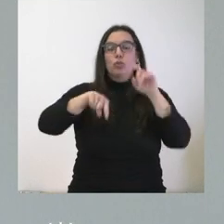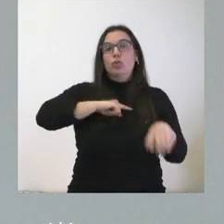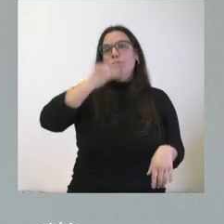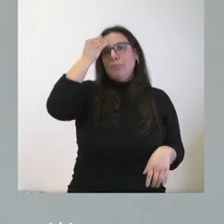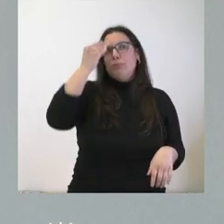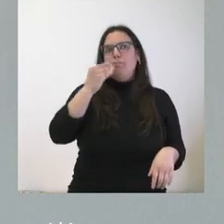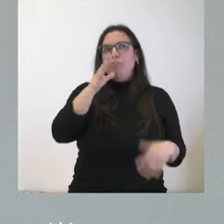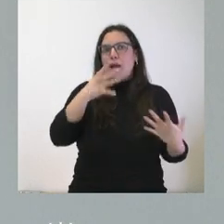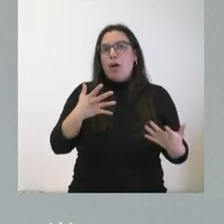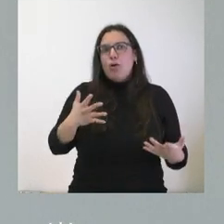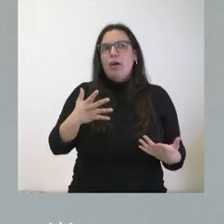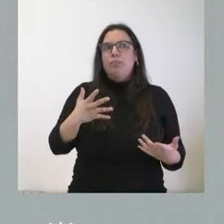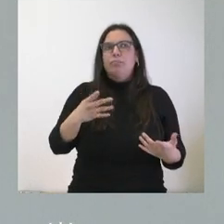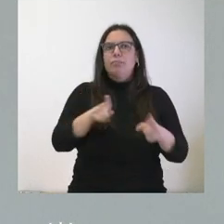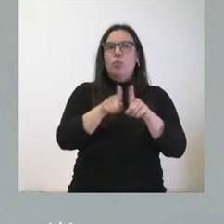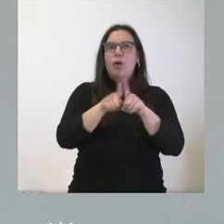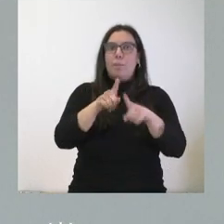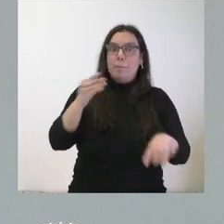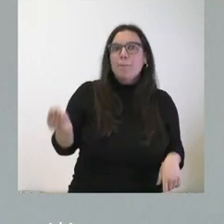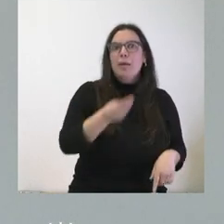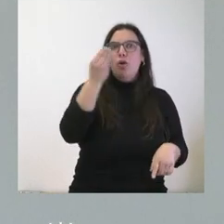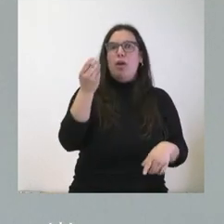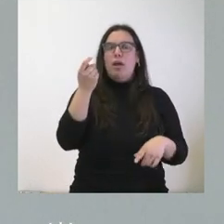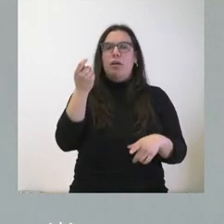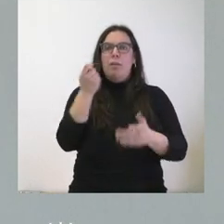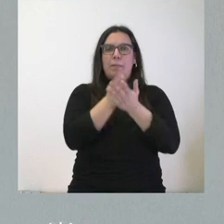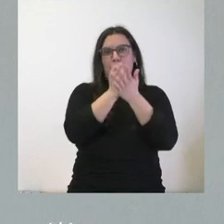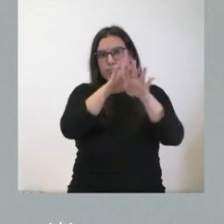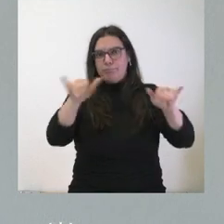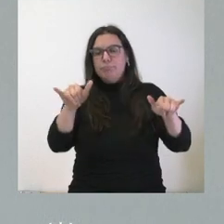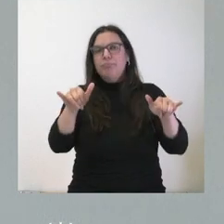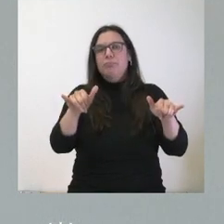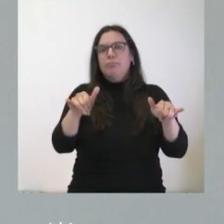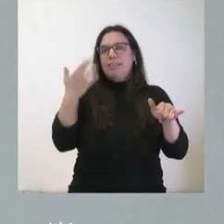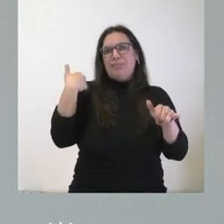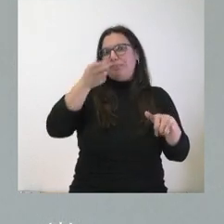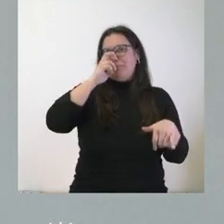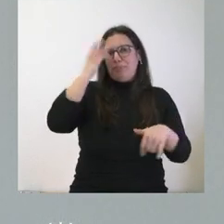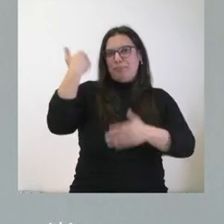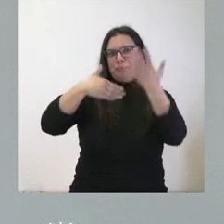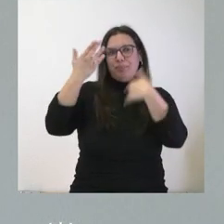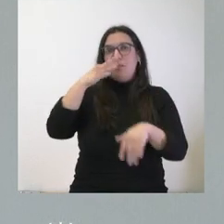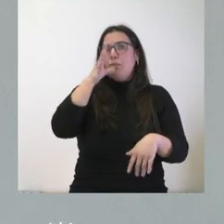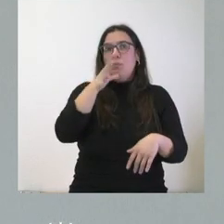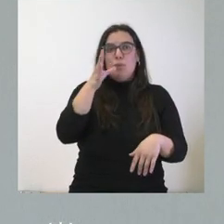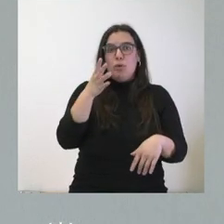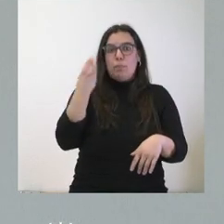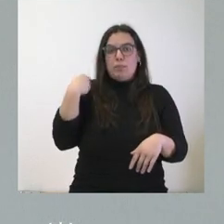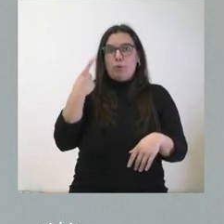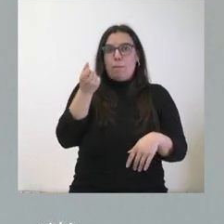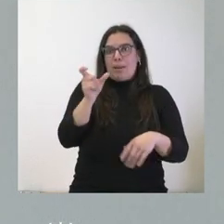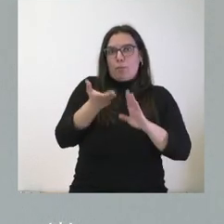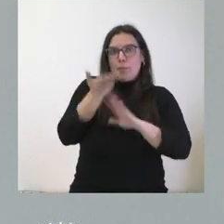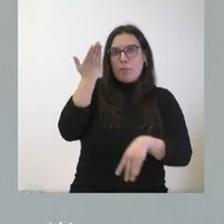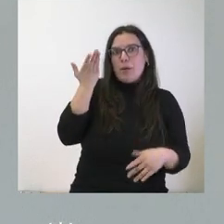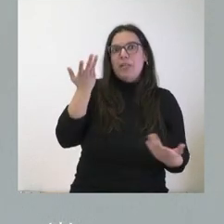oportuno mejorar esta indemnización, se había quedado claramente anticuada y, básicamente, por razón del aumento de la inflación y por el